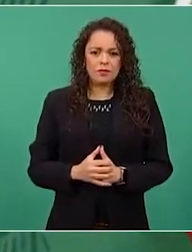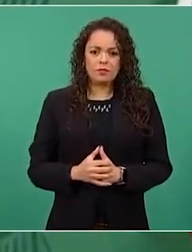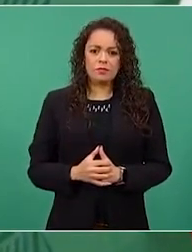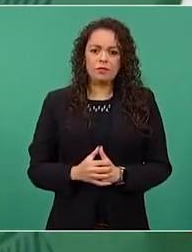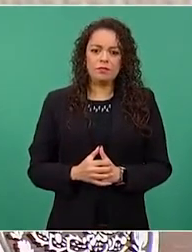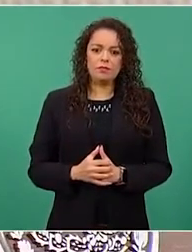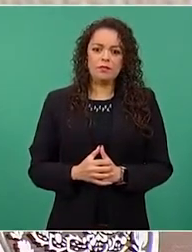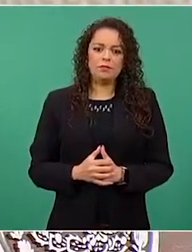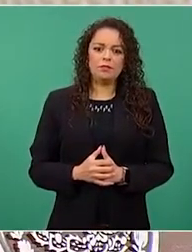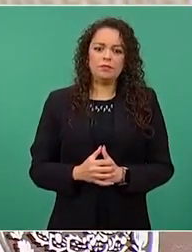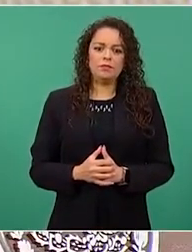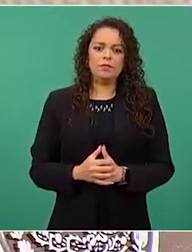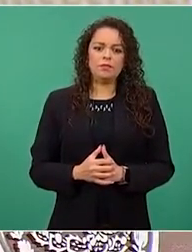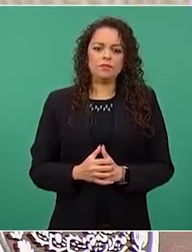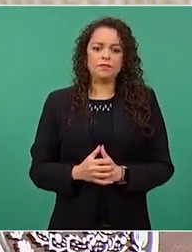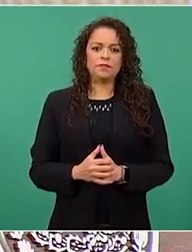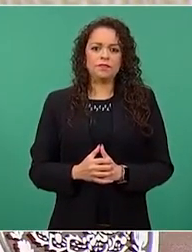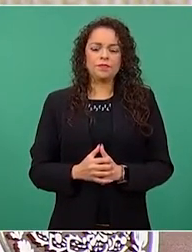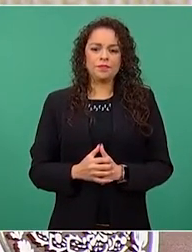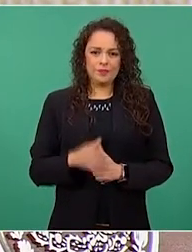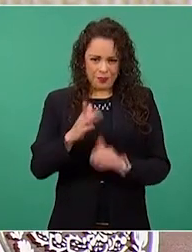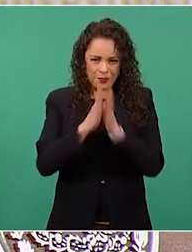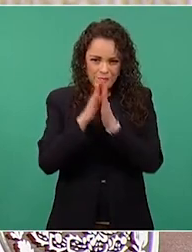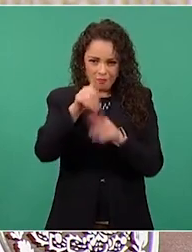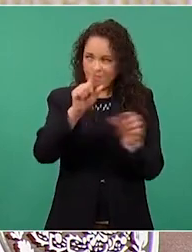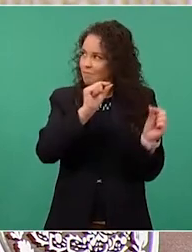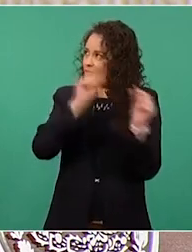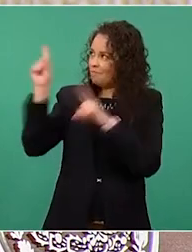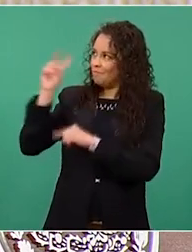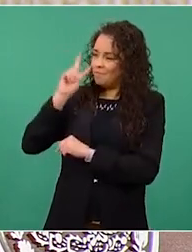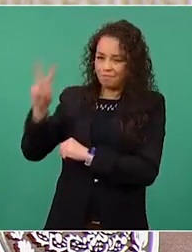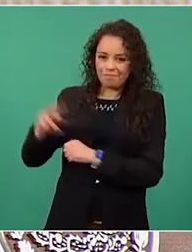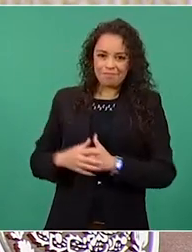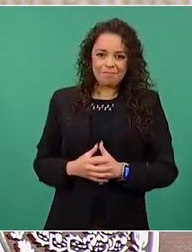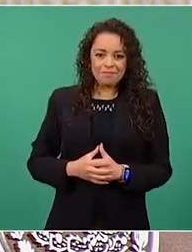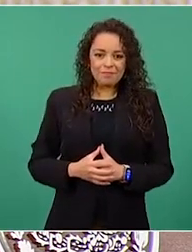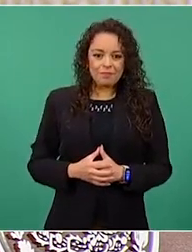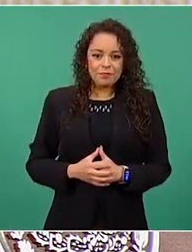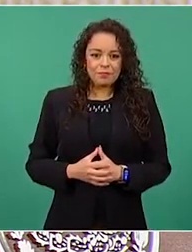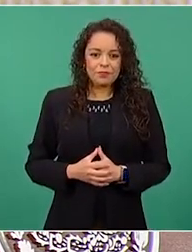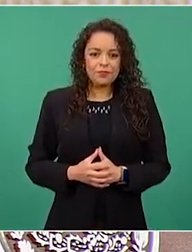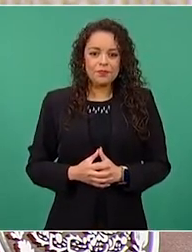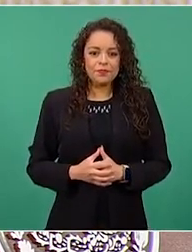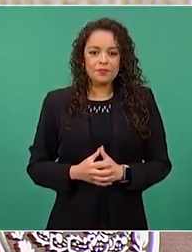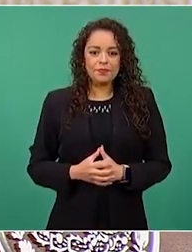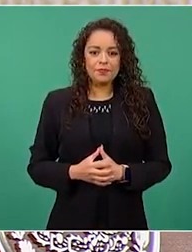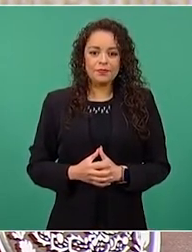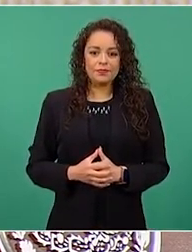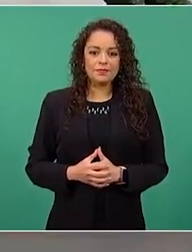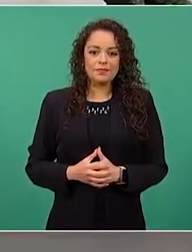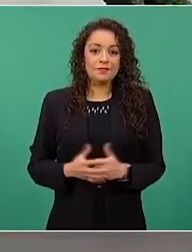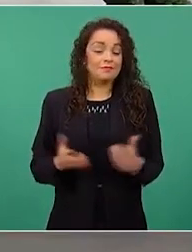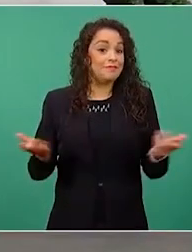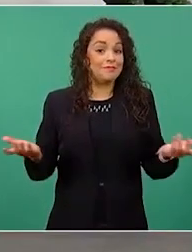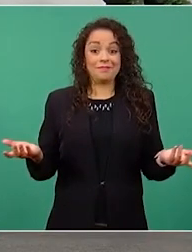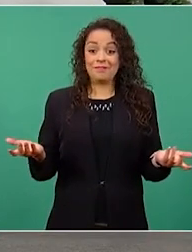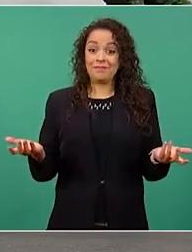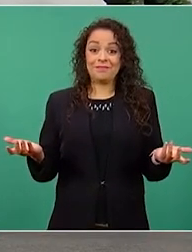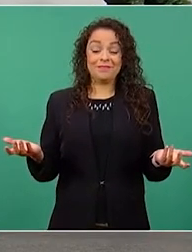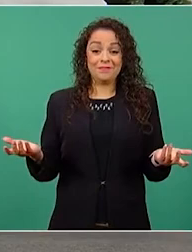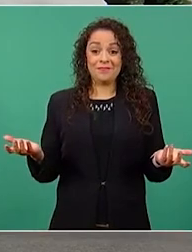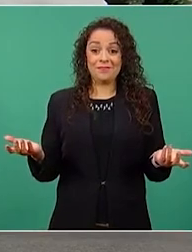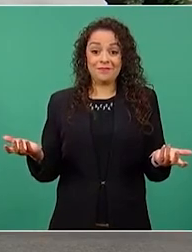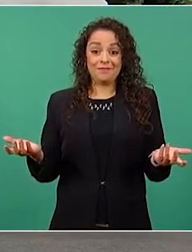¿Por qué no la pones? Y se